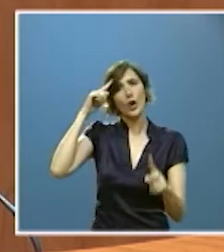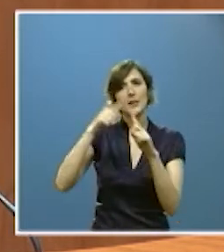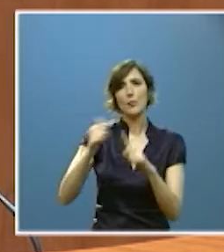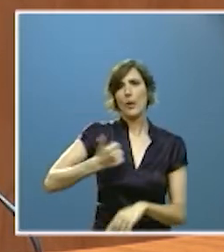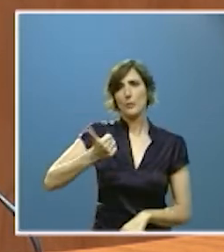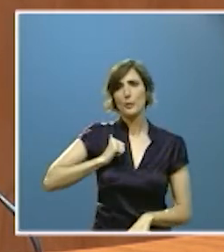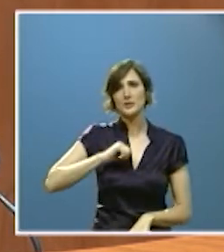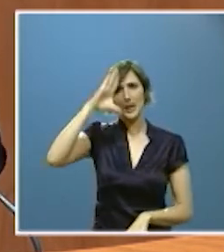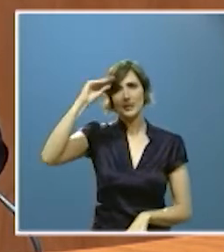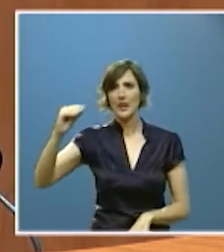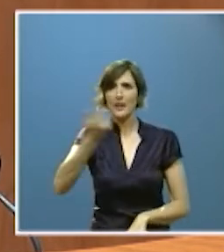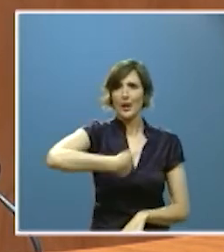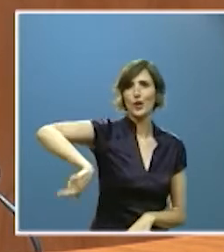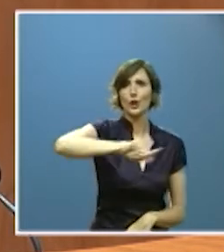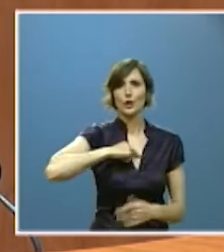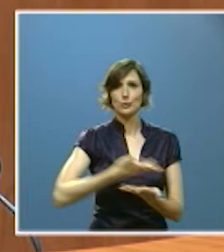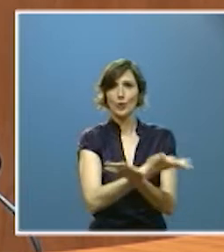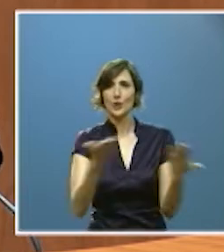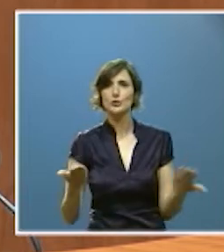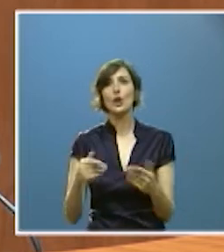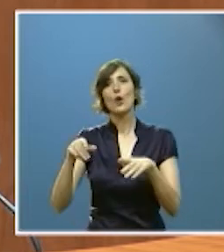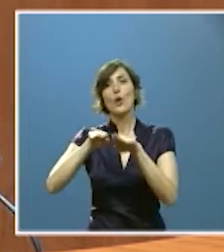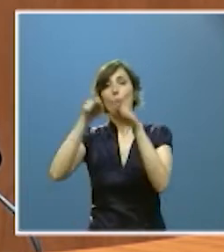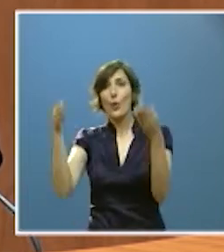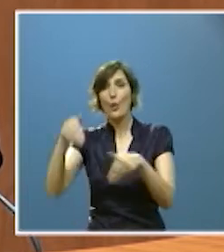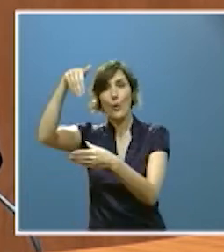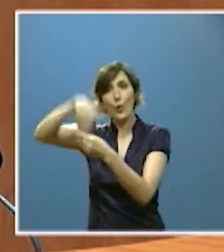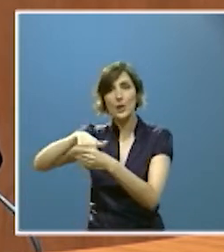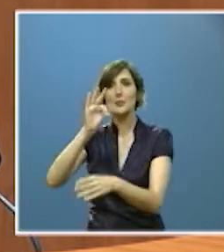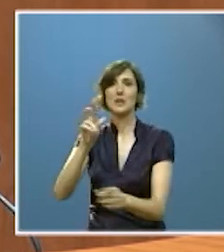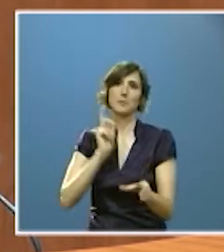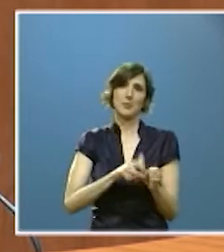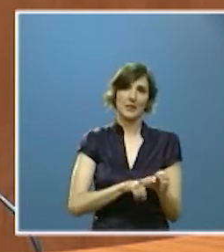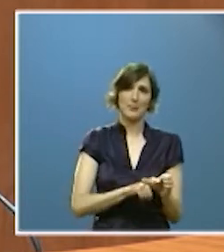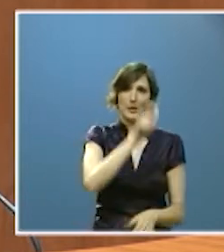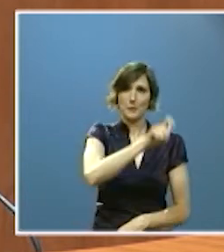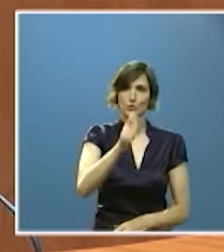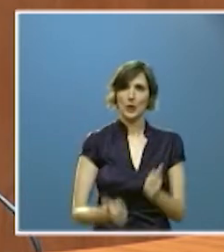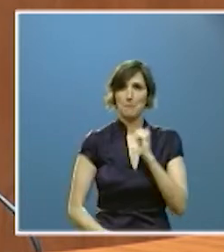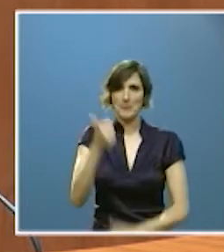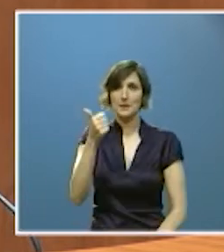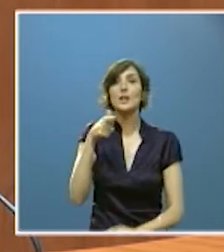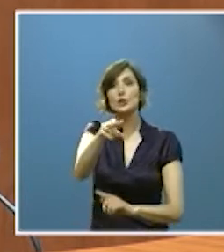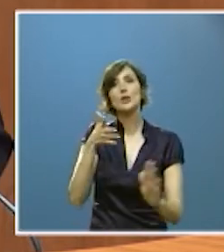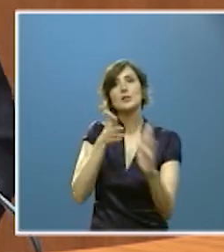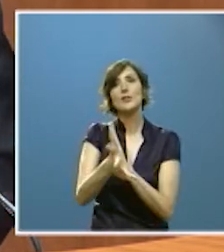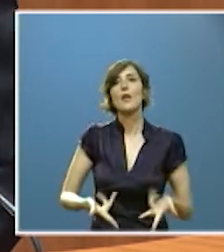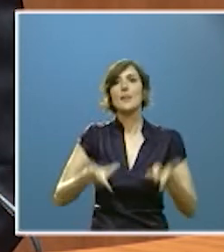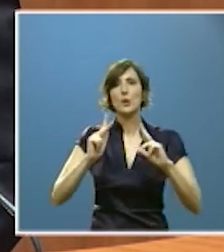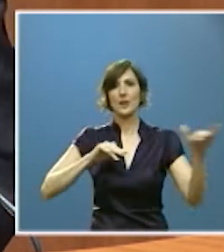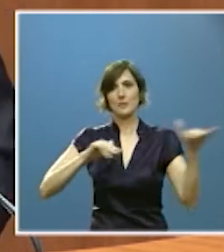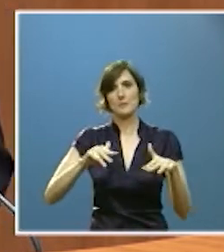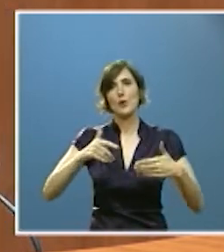la inteligencia colectiva urnas y participación creemos que esa es la clave hoy para una democracia que funcione